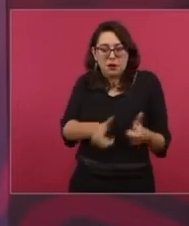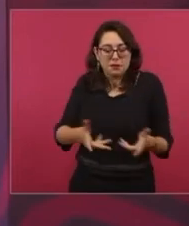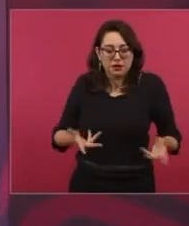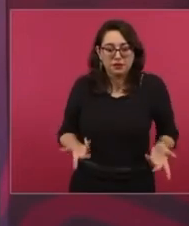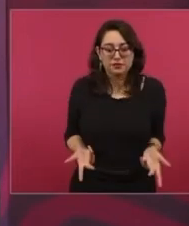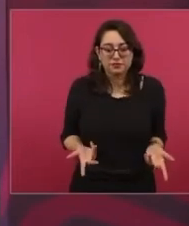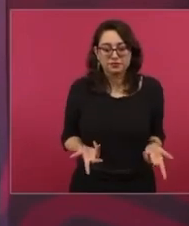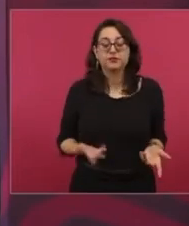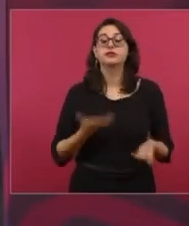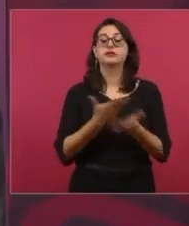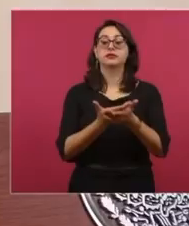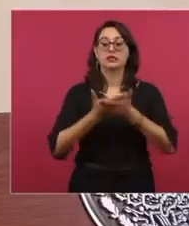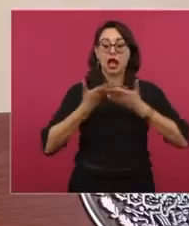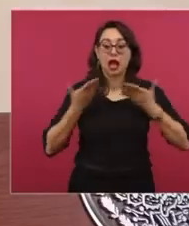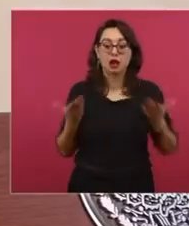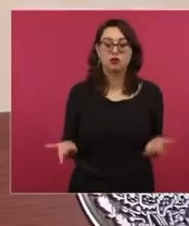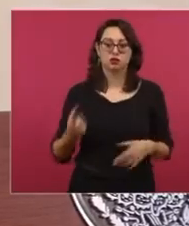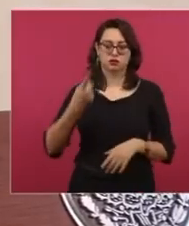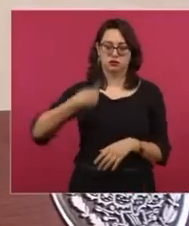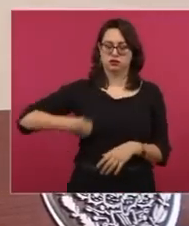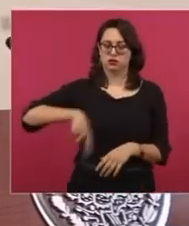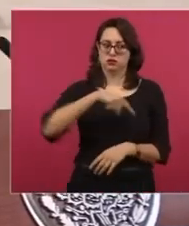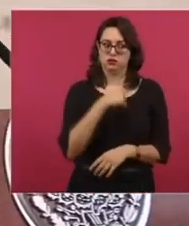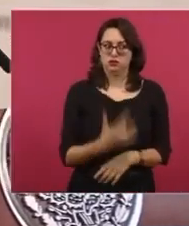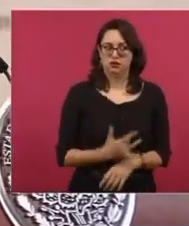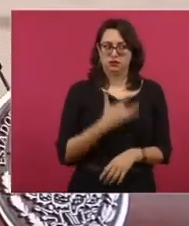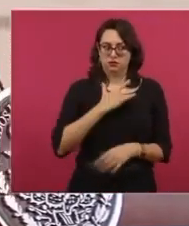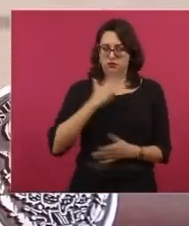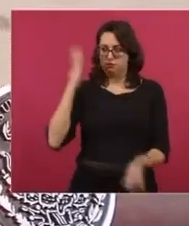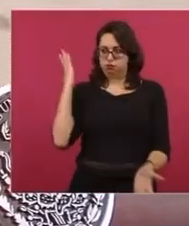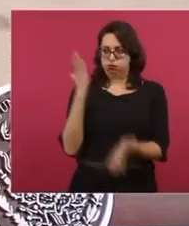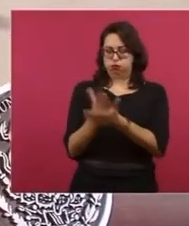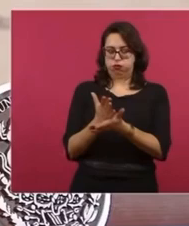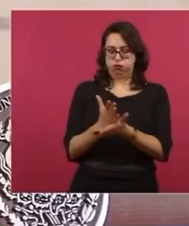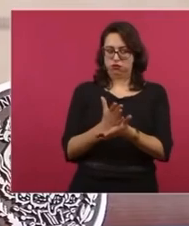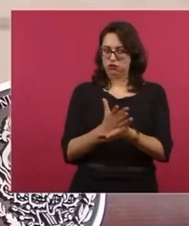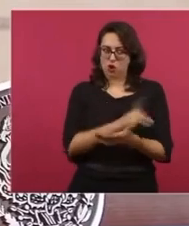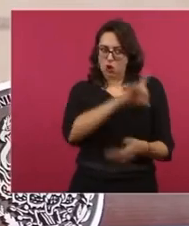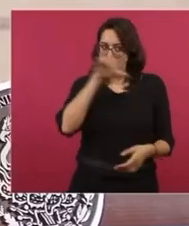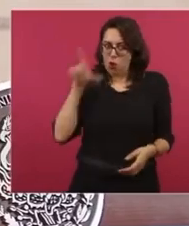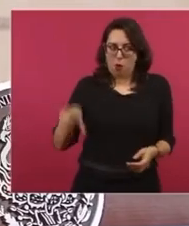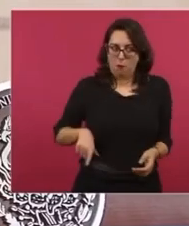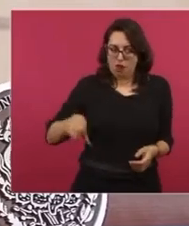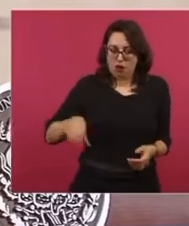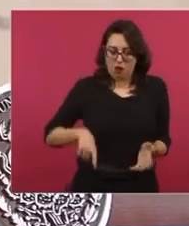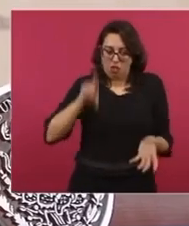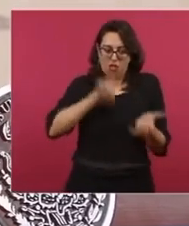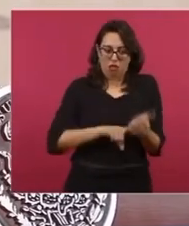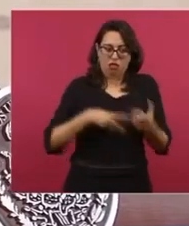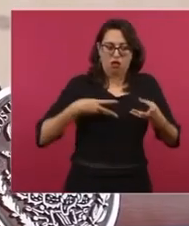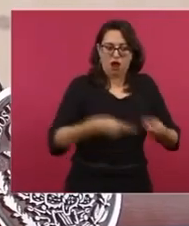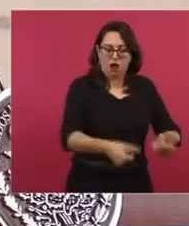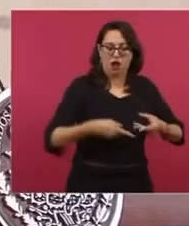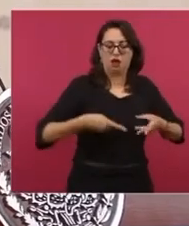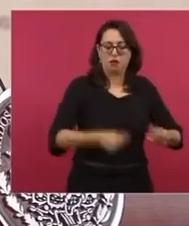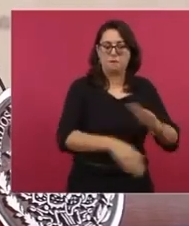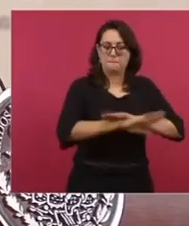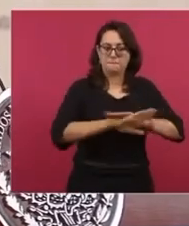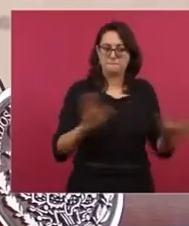y no gastar tanto en el gobierno,